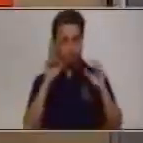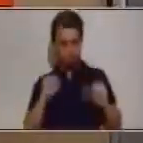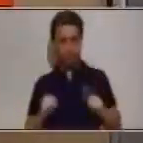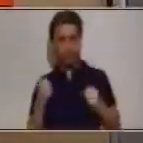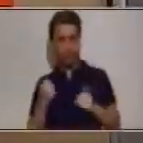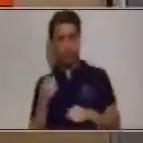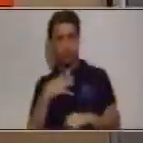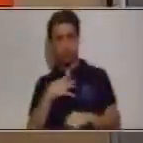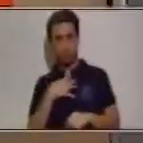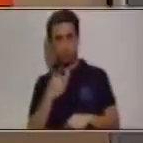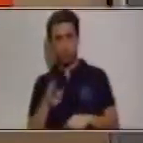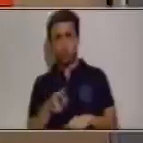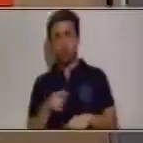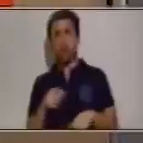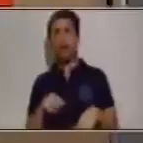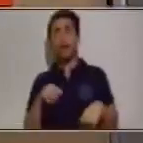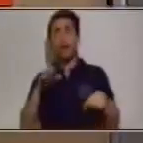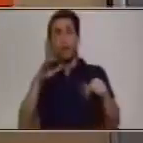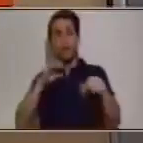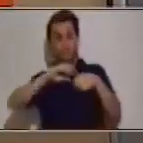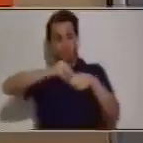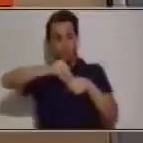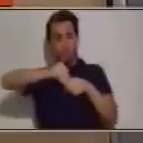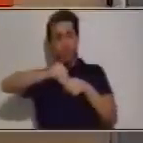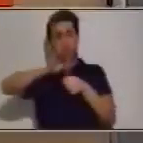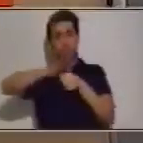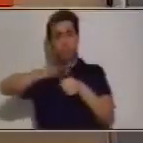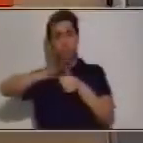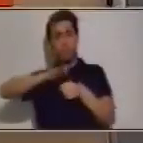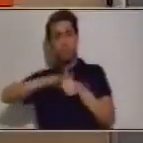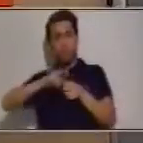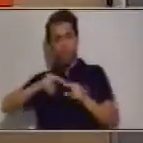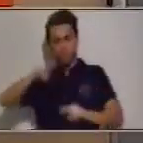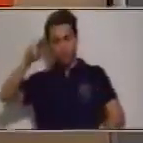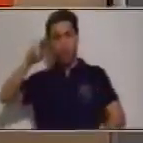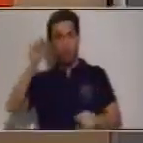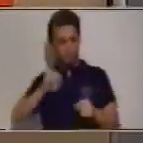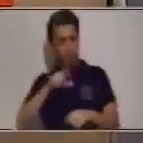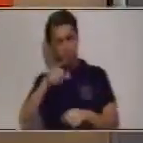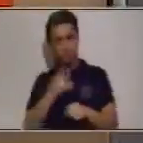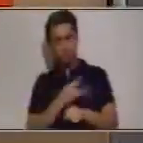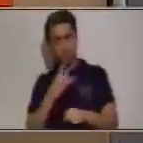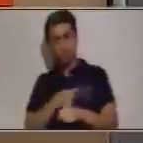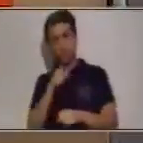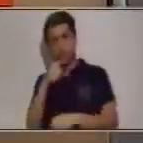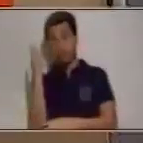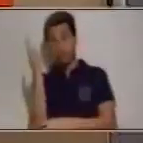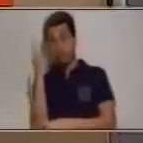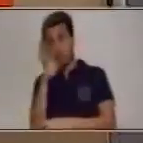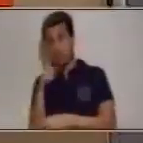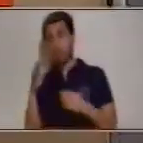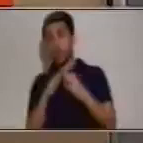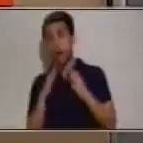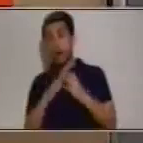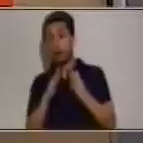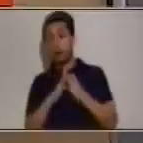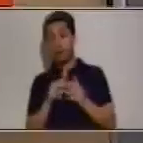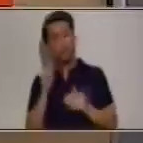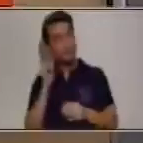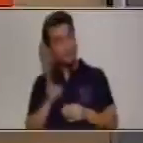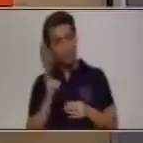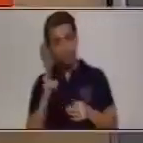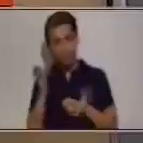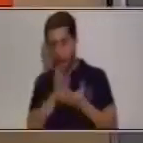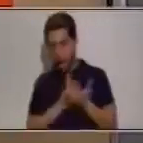que ustedes ya no utilicen, algunos materiales que ya no puedan utilizar. Eso es lo importante que en casa siempre tenemos algo